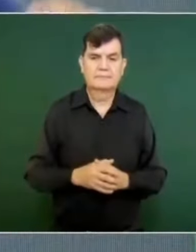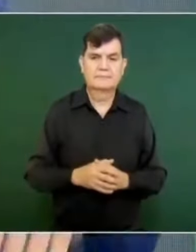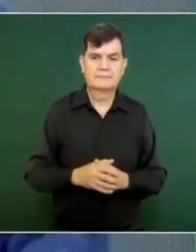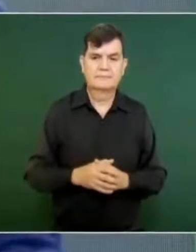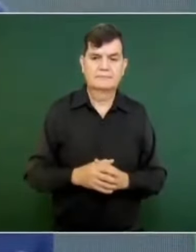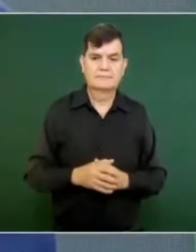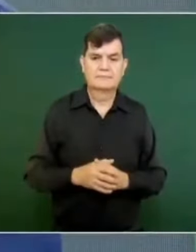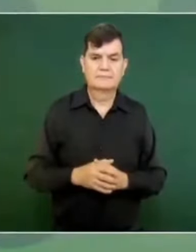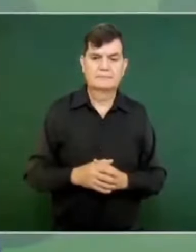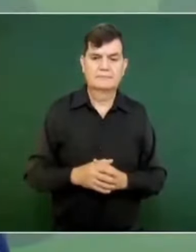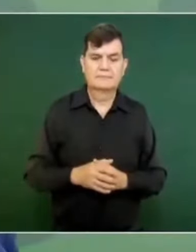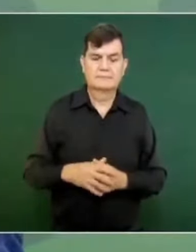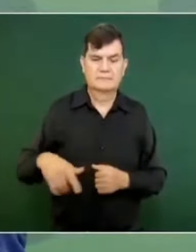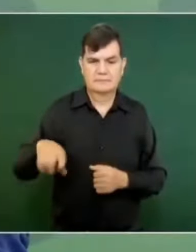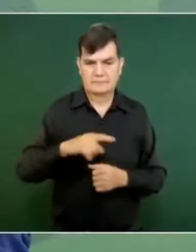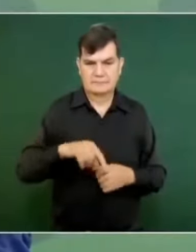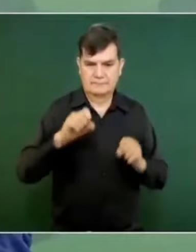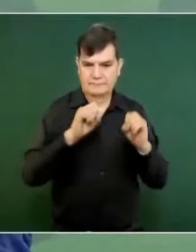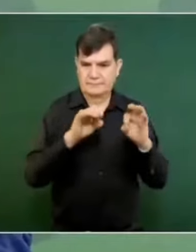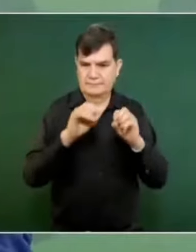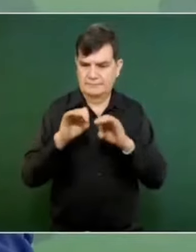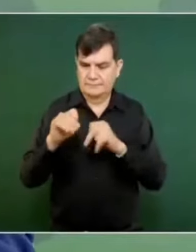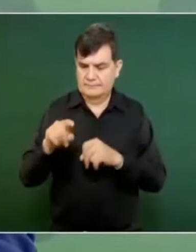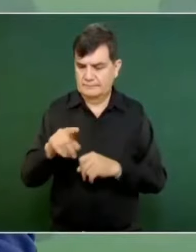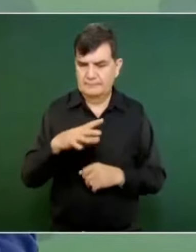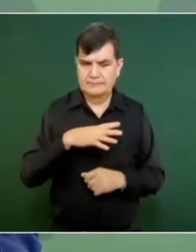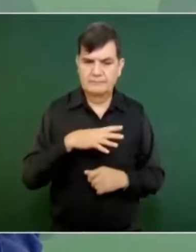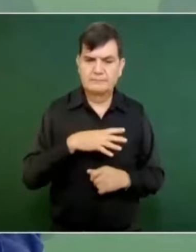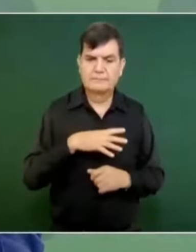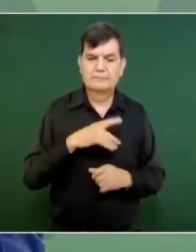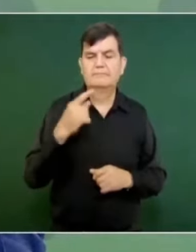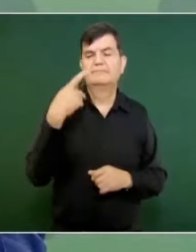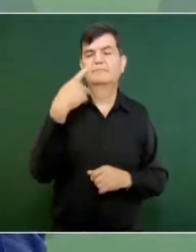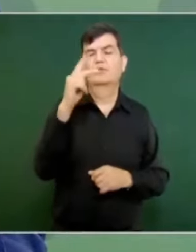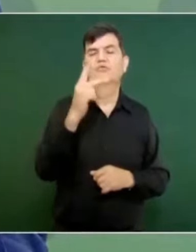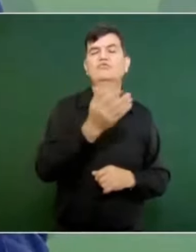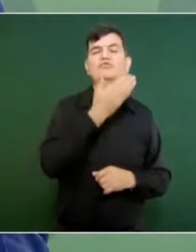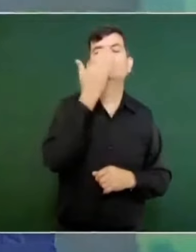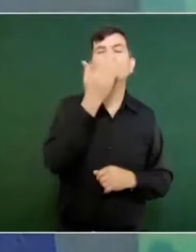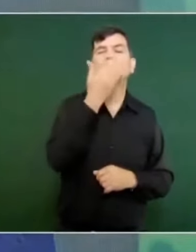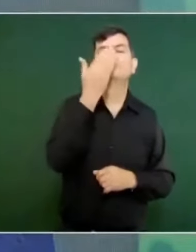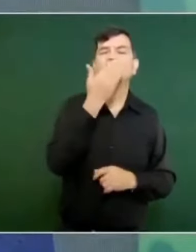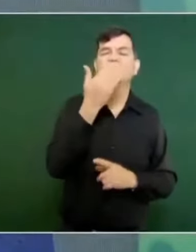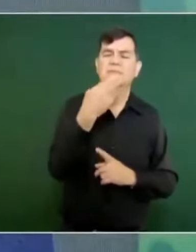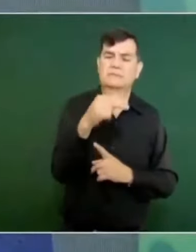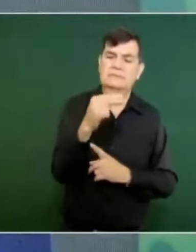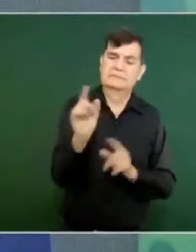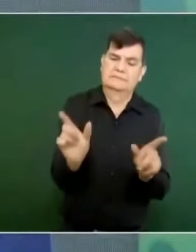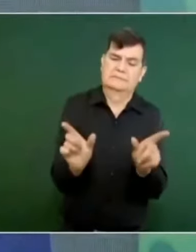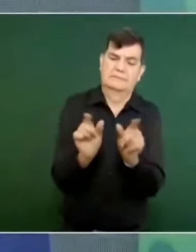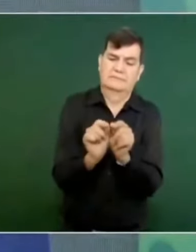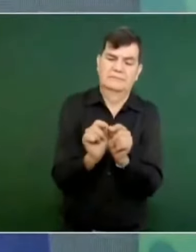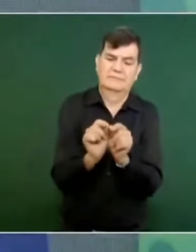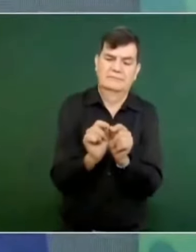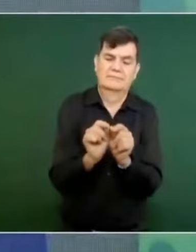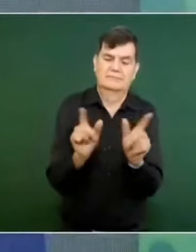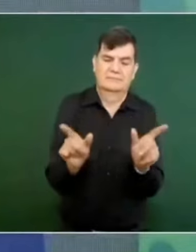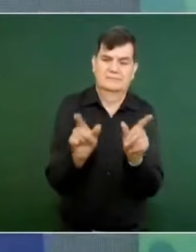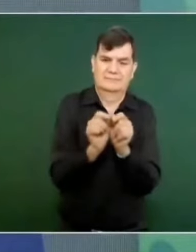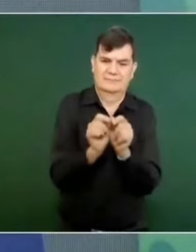dependencias la costumbre de la síntesis informativa.